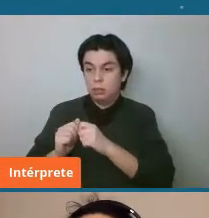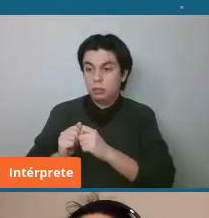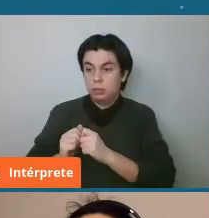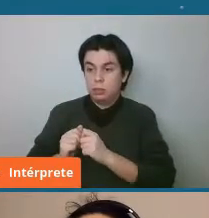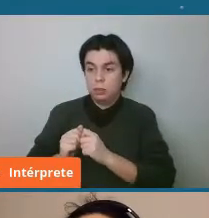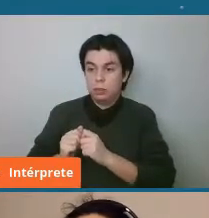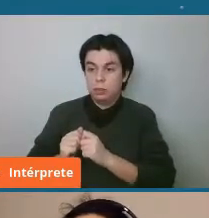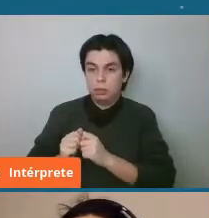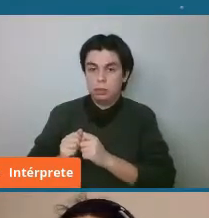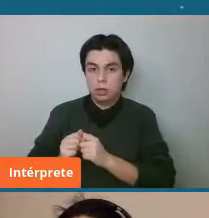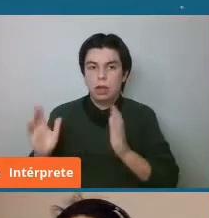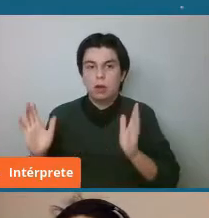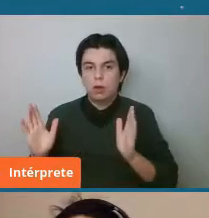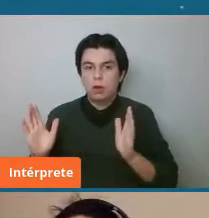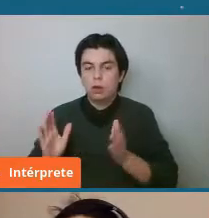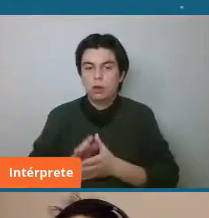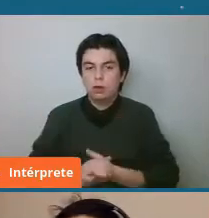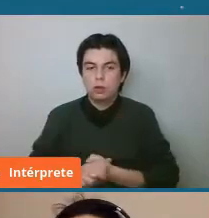¿Aló?